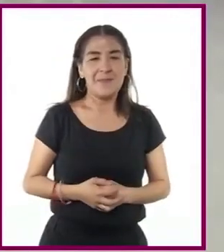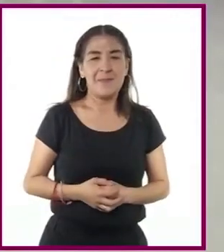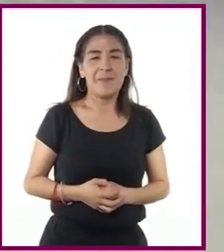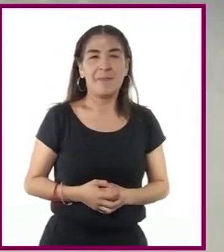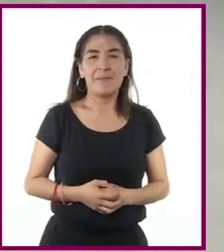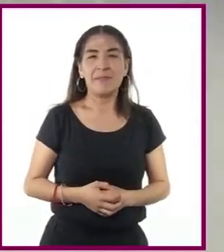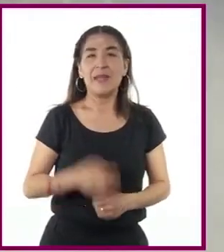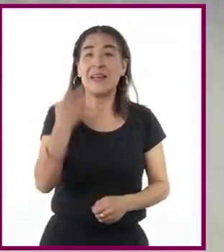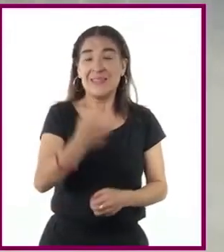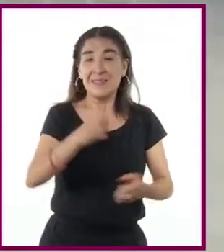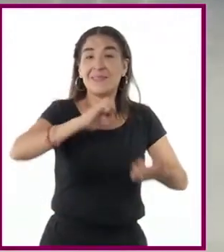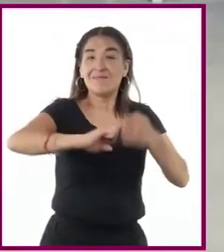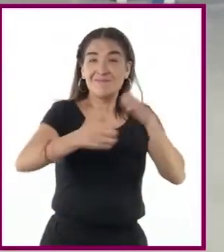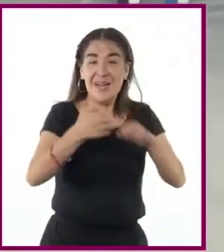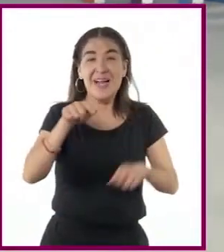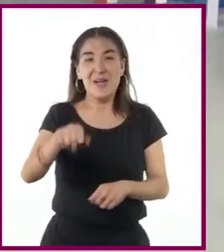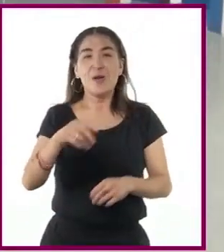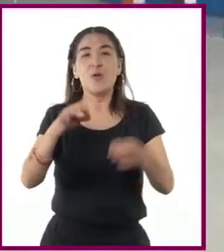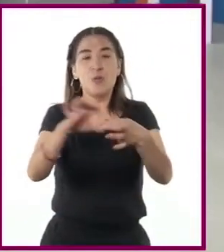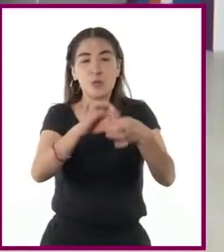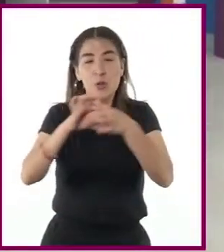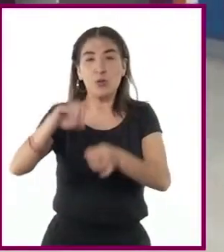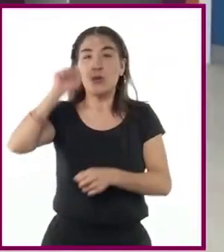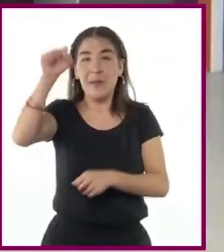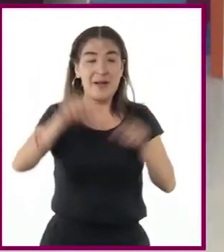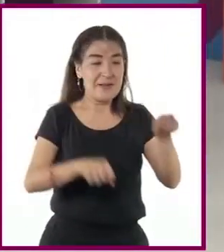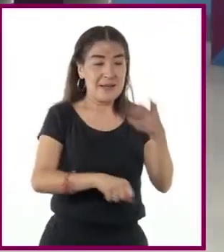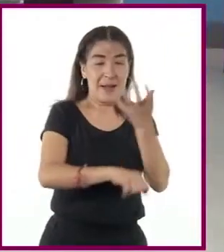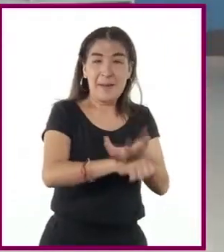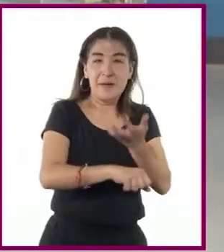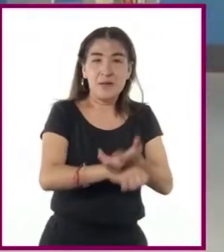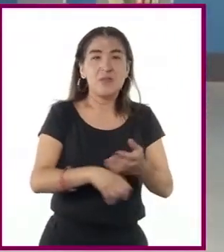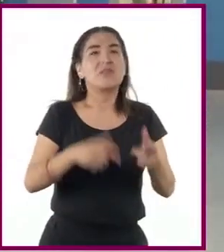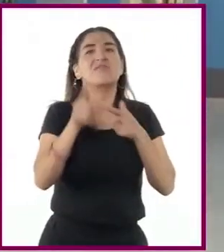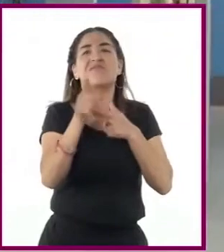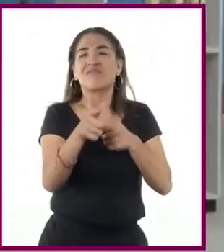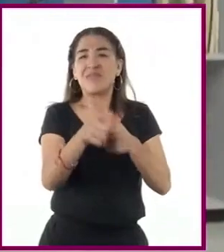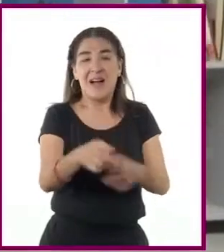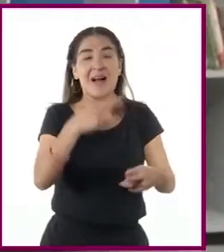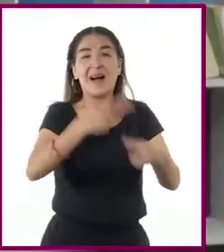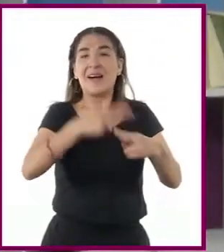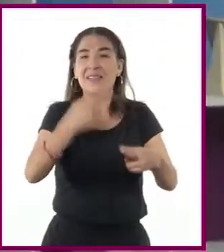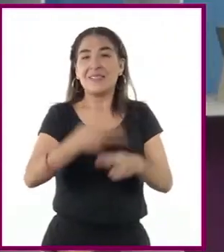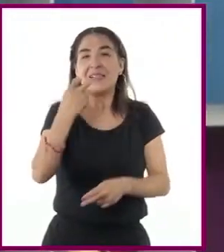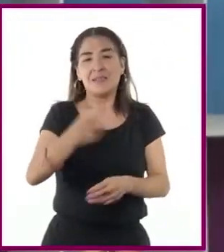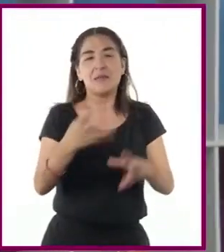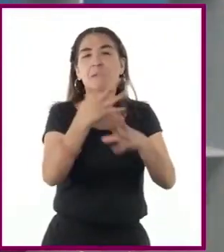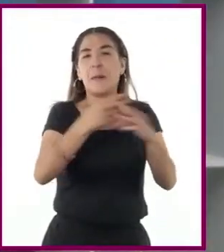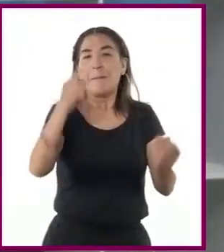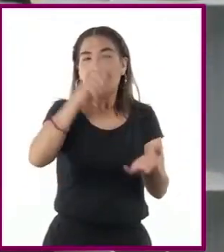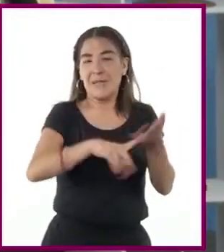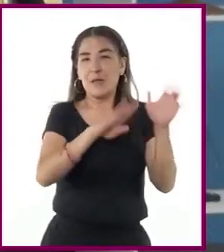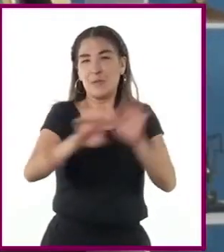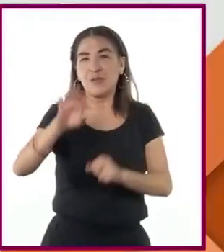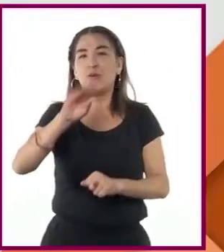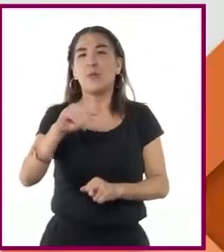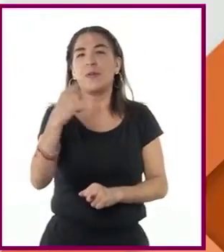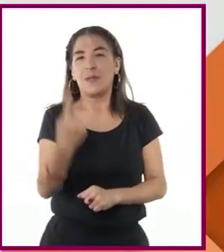La disputa entre la Unión Soviética y los Estados Unidos de América perduró hasta la disolución de la primera en 1991.